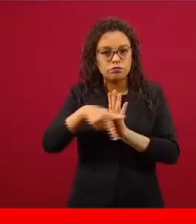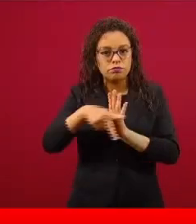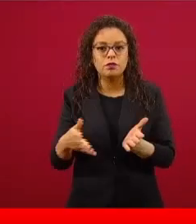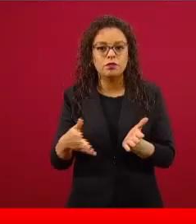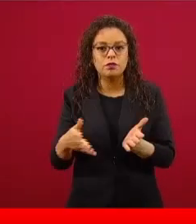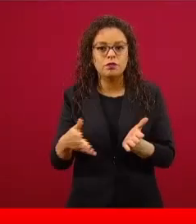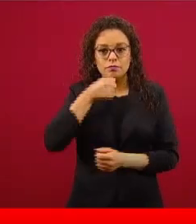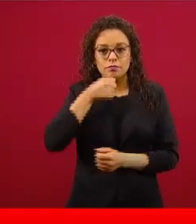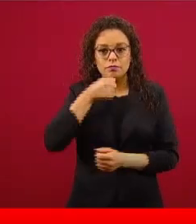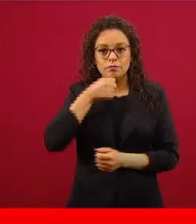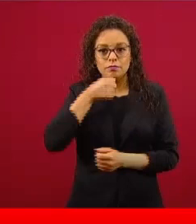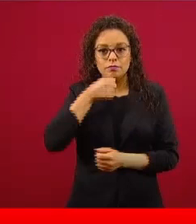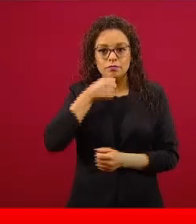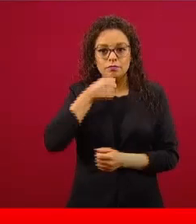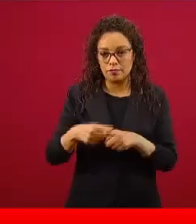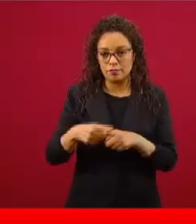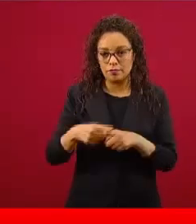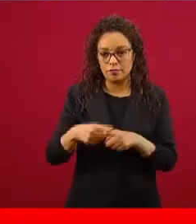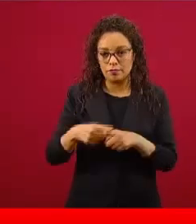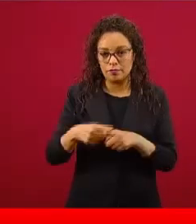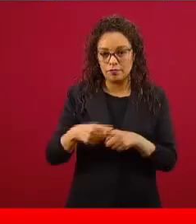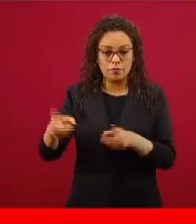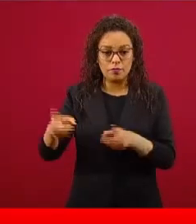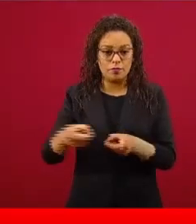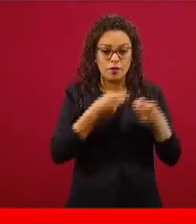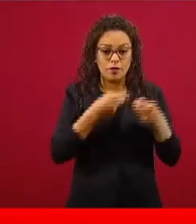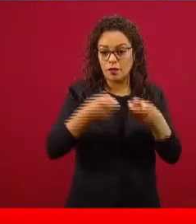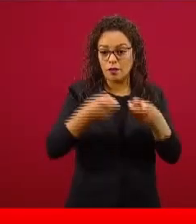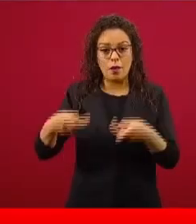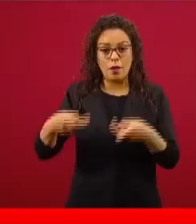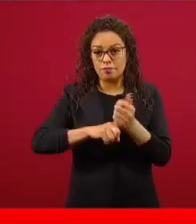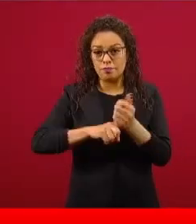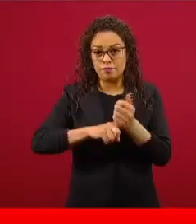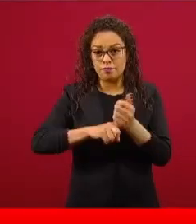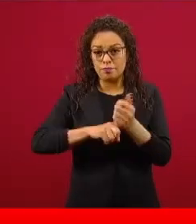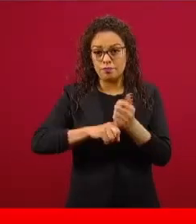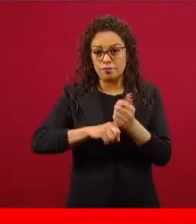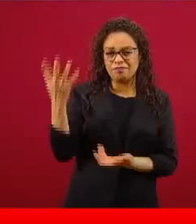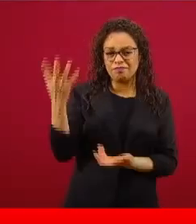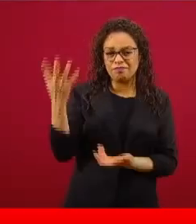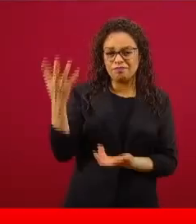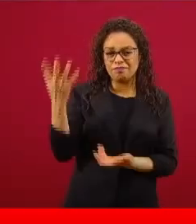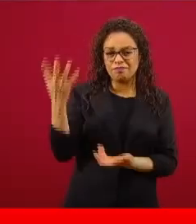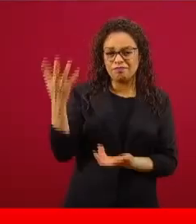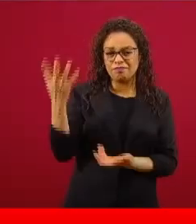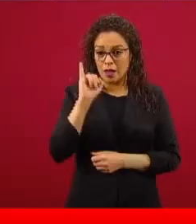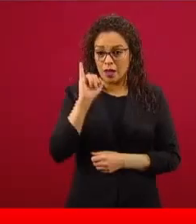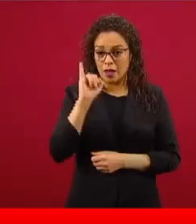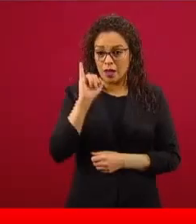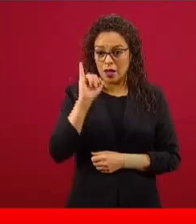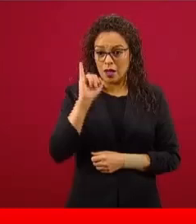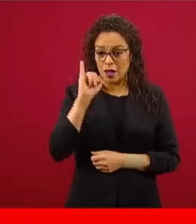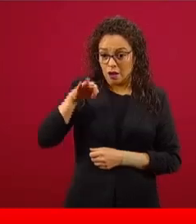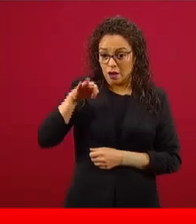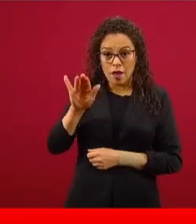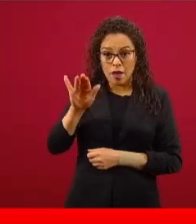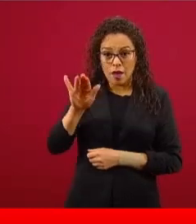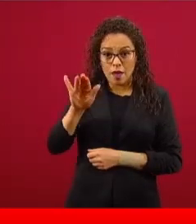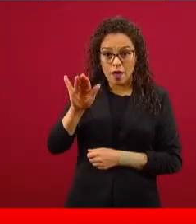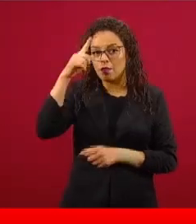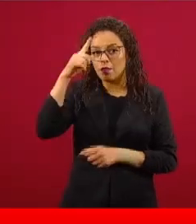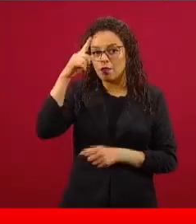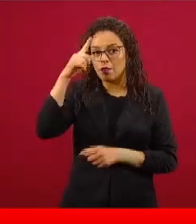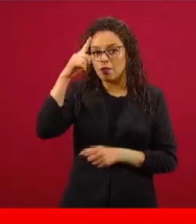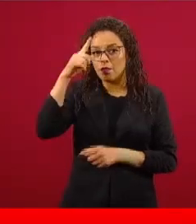eso nada más le da a las personas que no saben o que son ignorantes. No, la infodemia nos afecta a